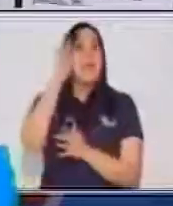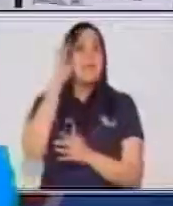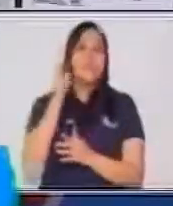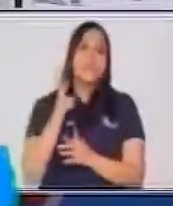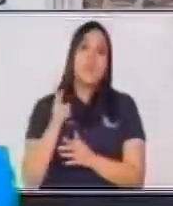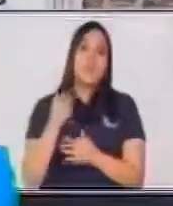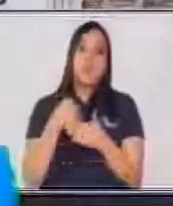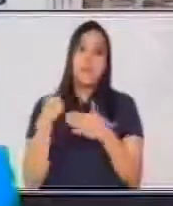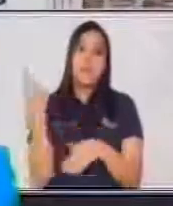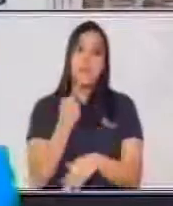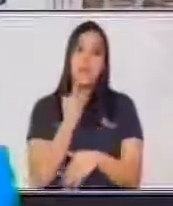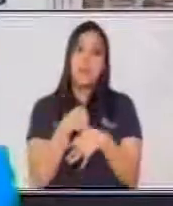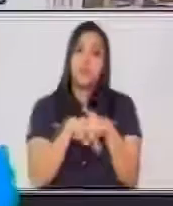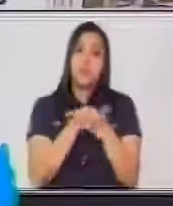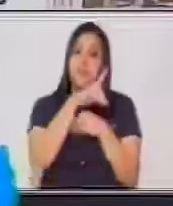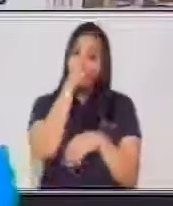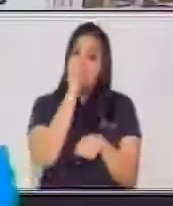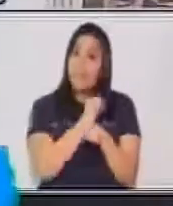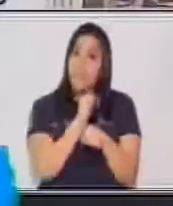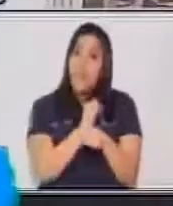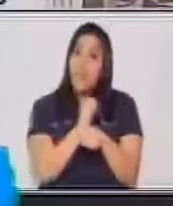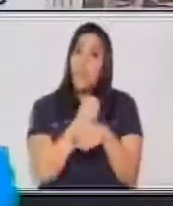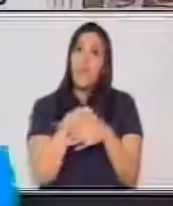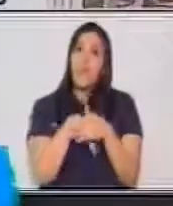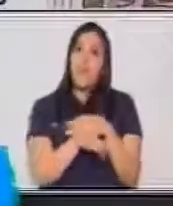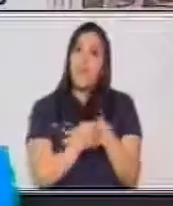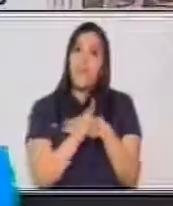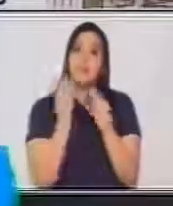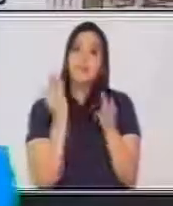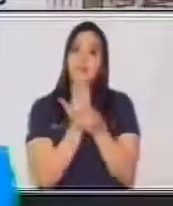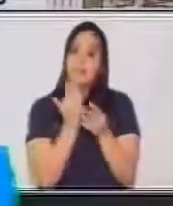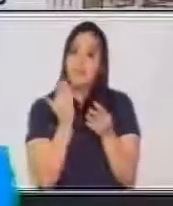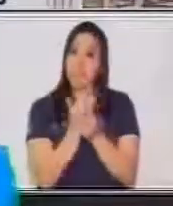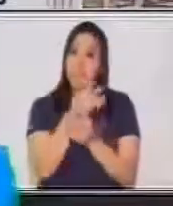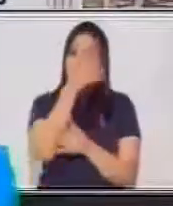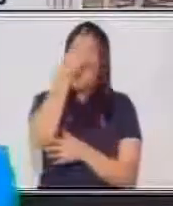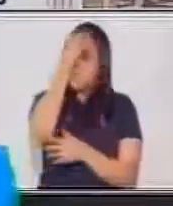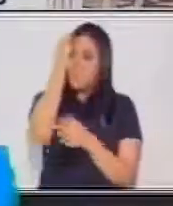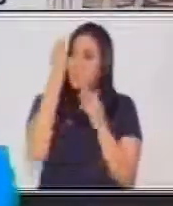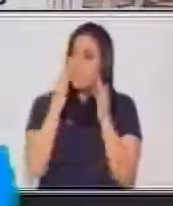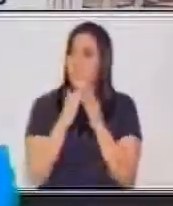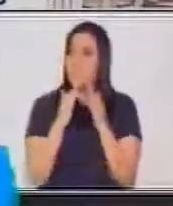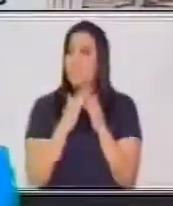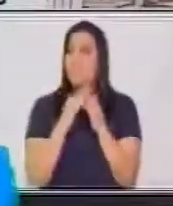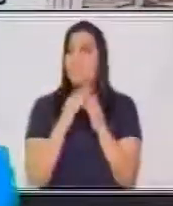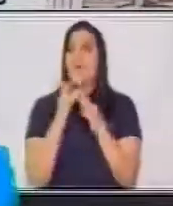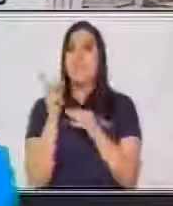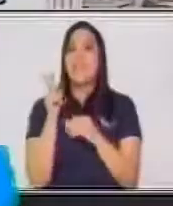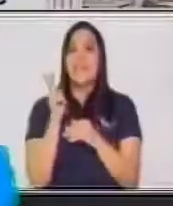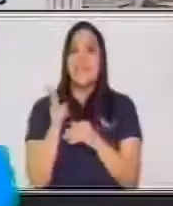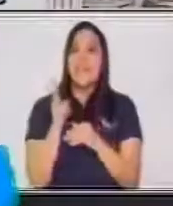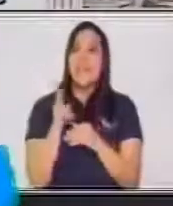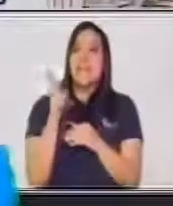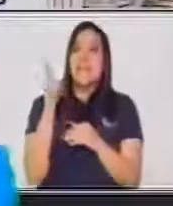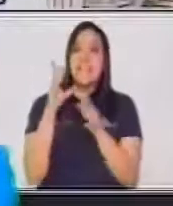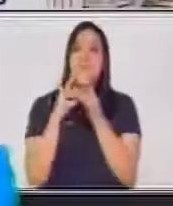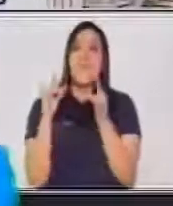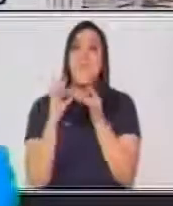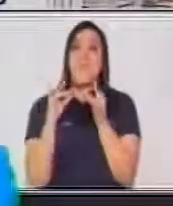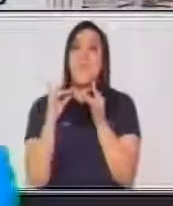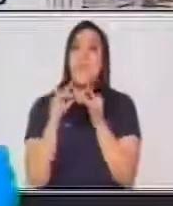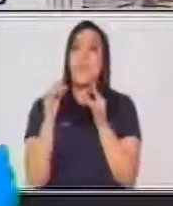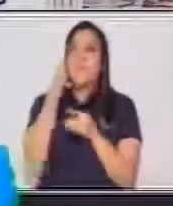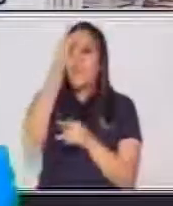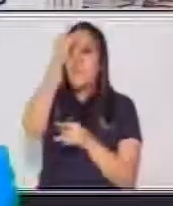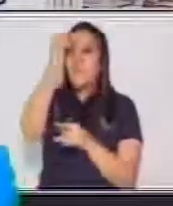todos tus trabajos y tus ejercicios en tu portafolio de Aprendo en Casa y que comentes qué fue lo que aprendimos